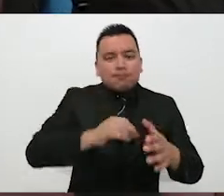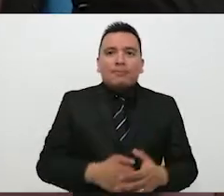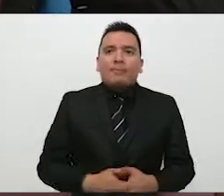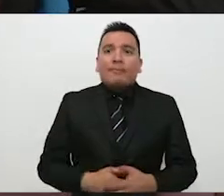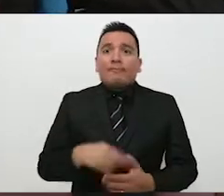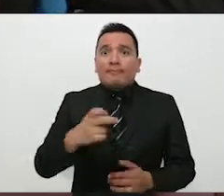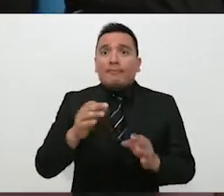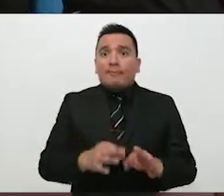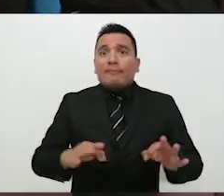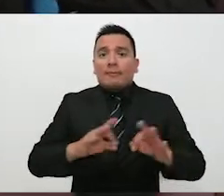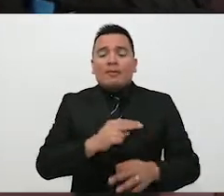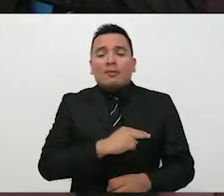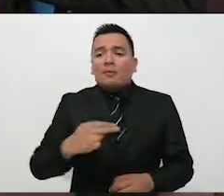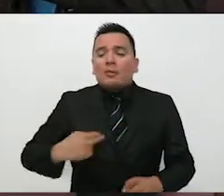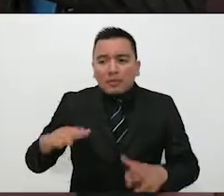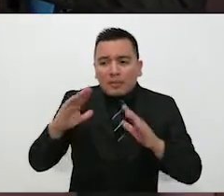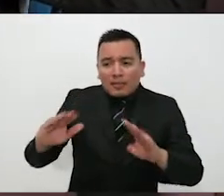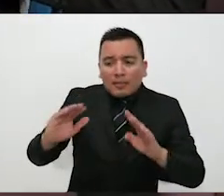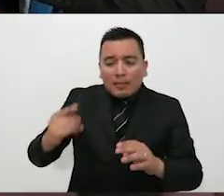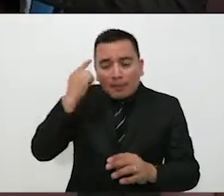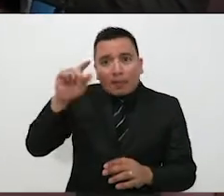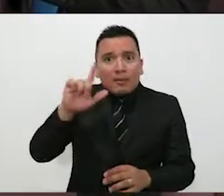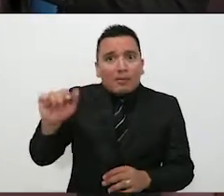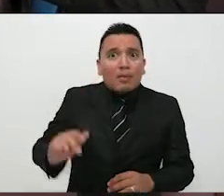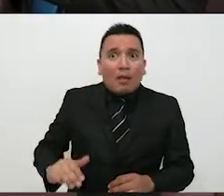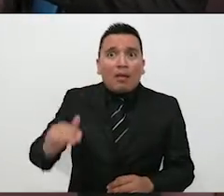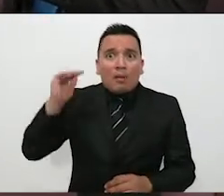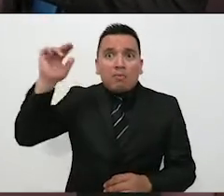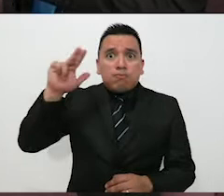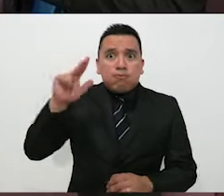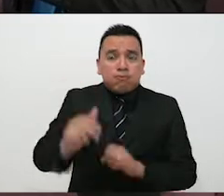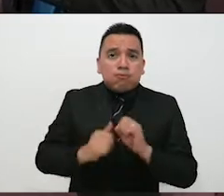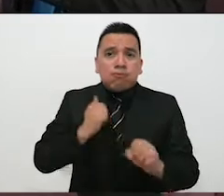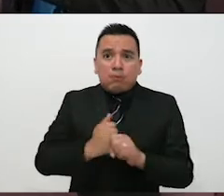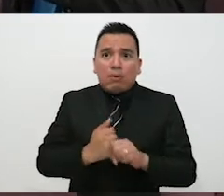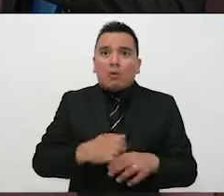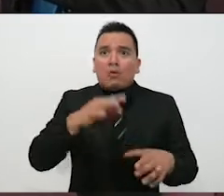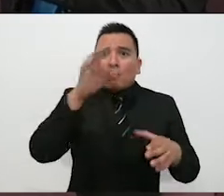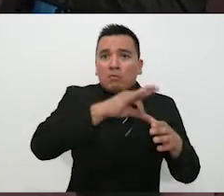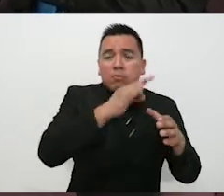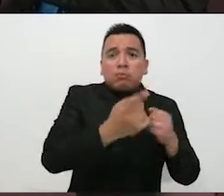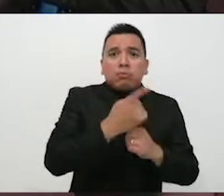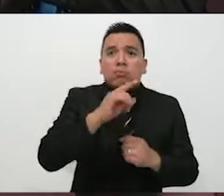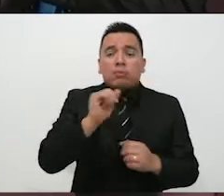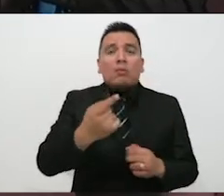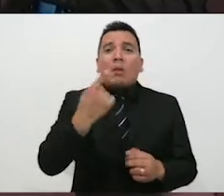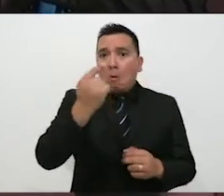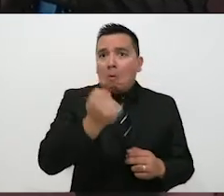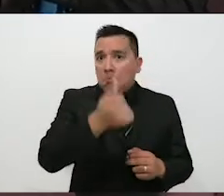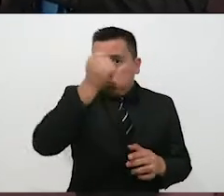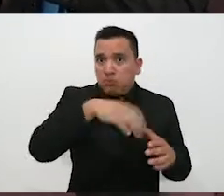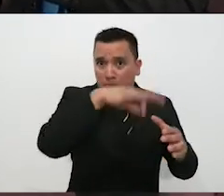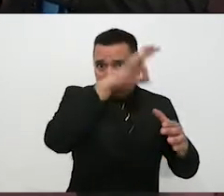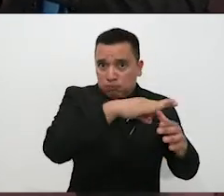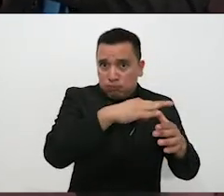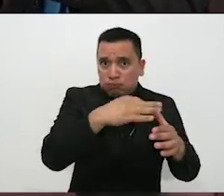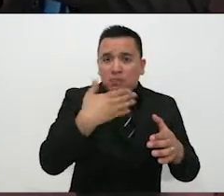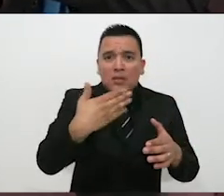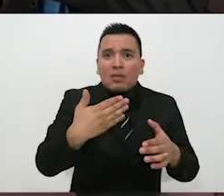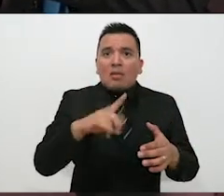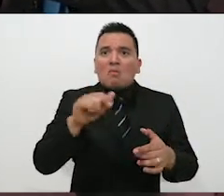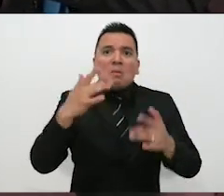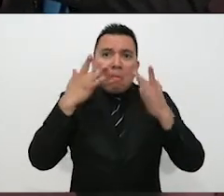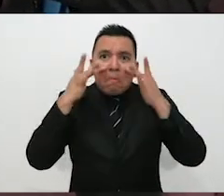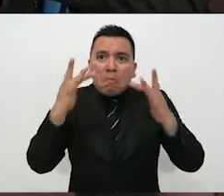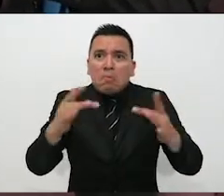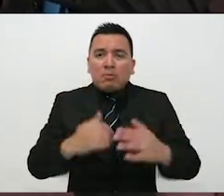importante que participa por primera ocasión y que después deja de participar. Así es. Son los primeros acercamientos. Por